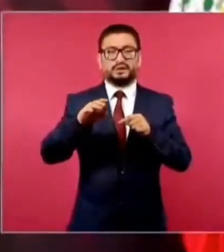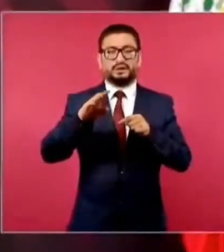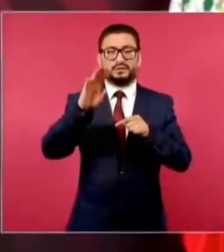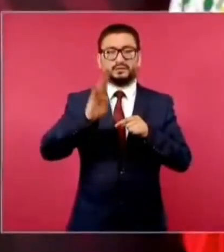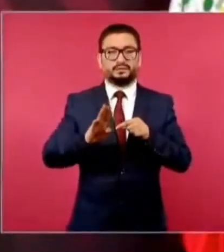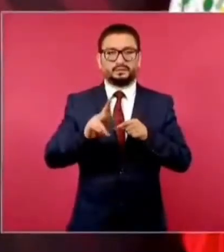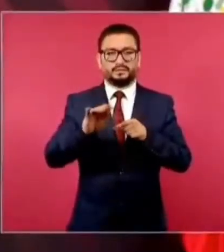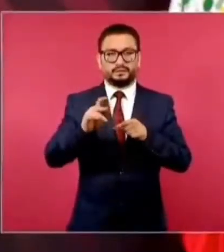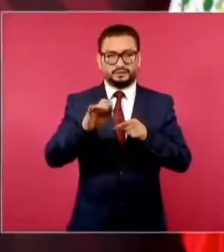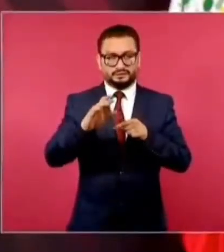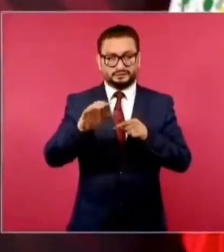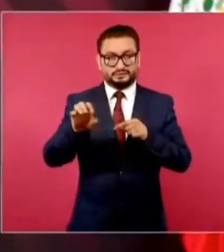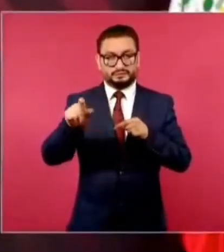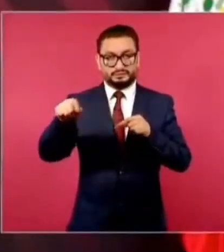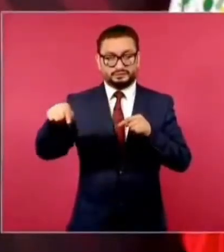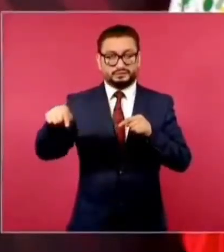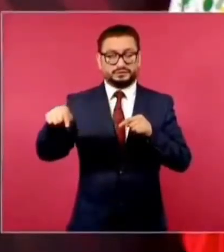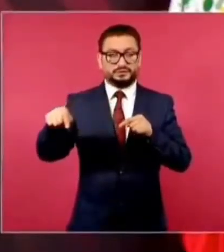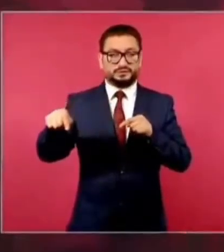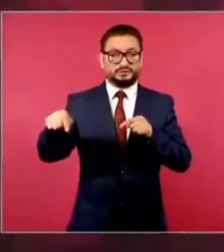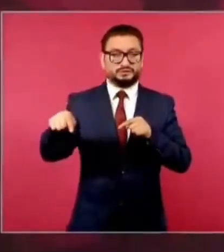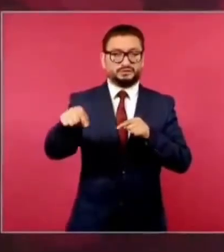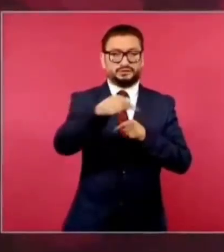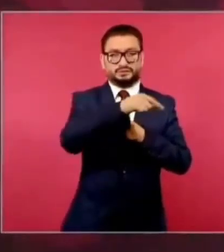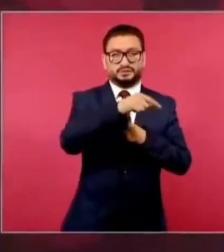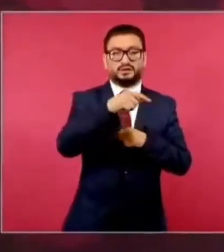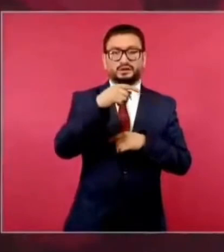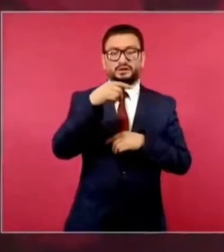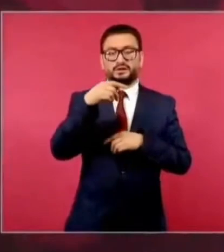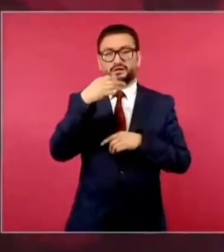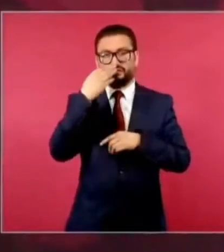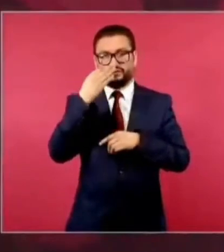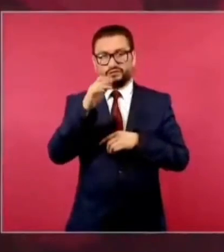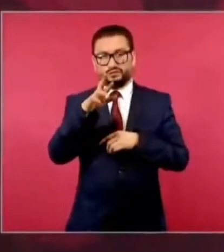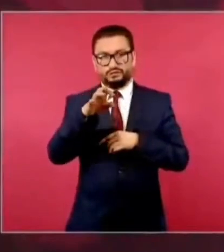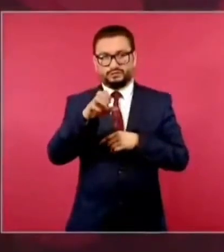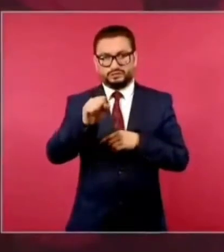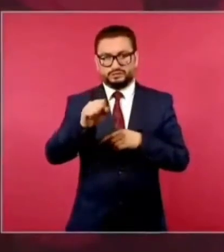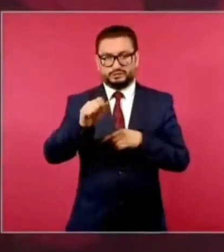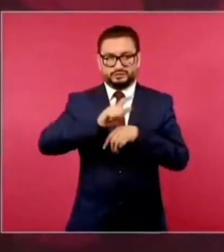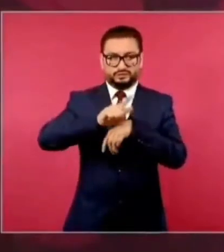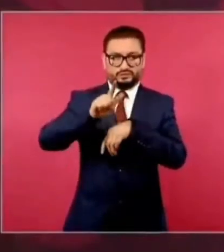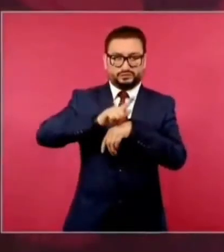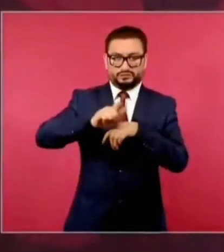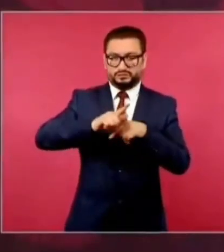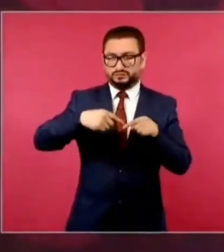de Belice a Flores, a Guatemala.